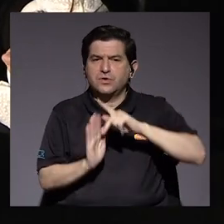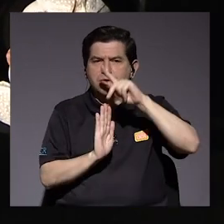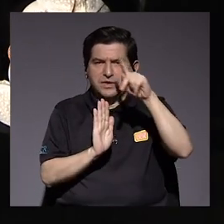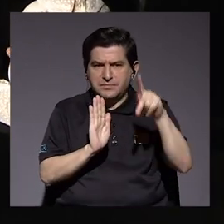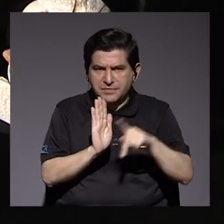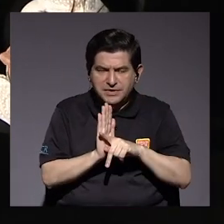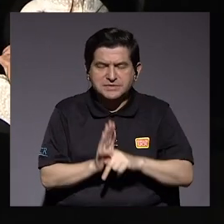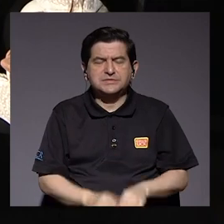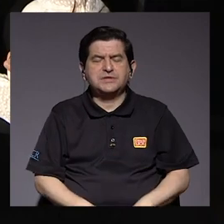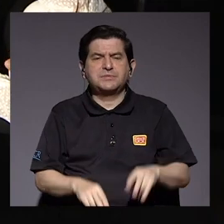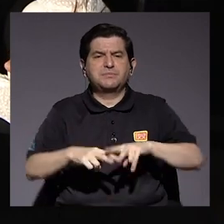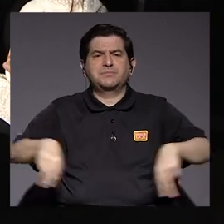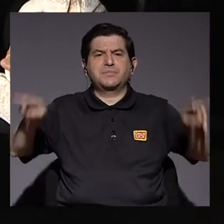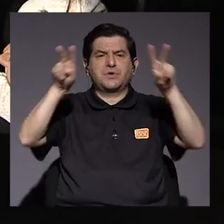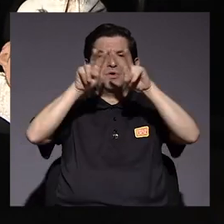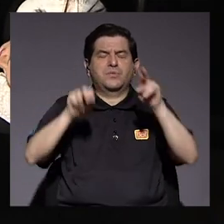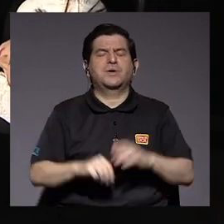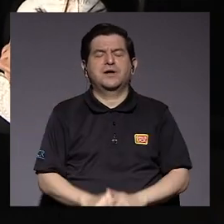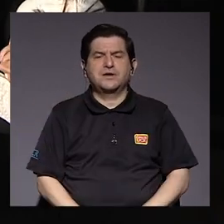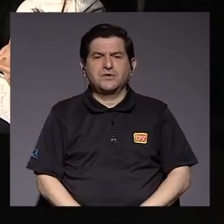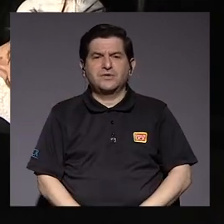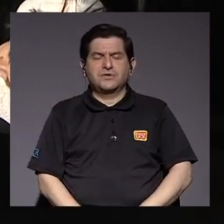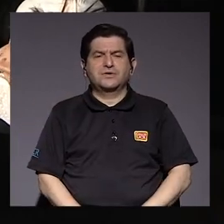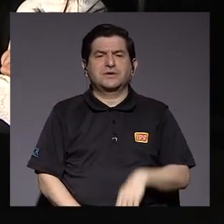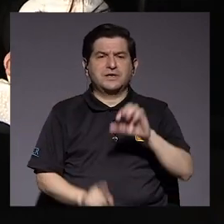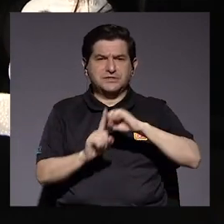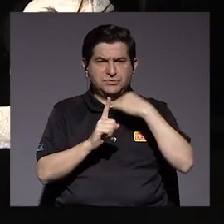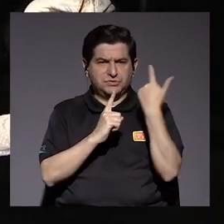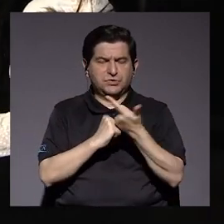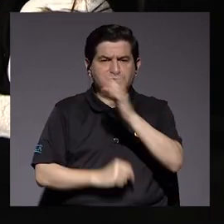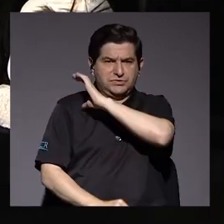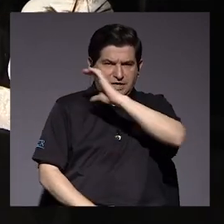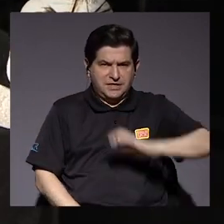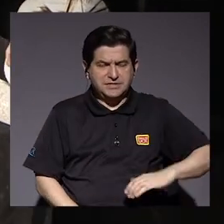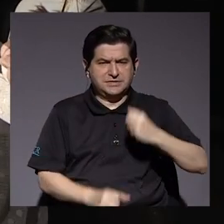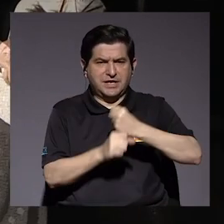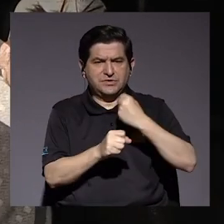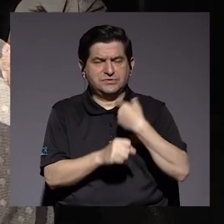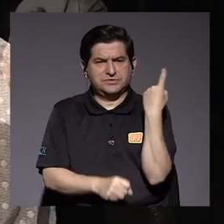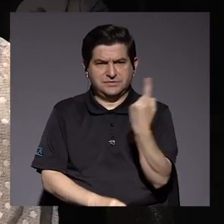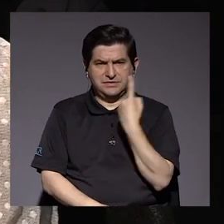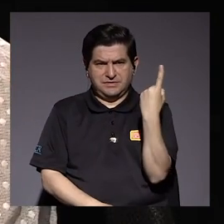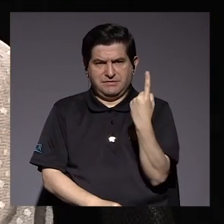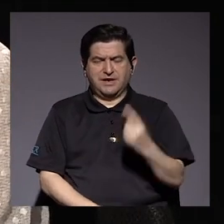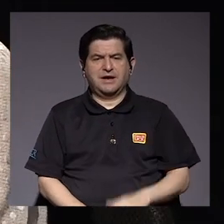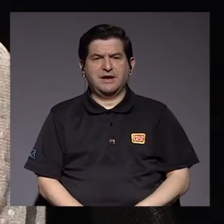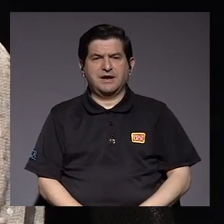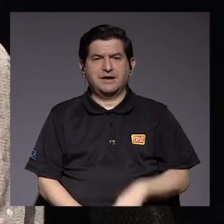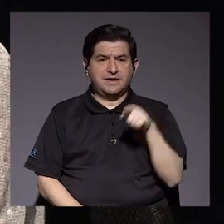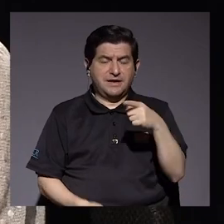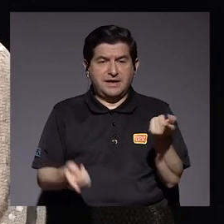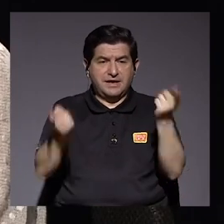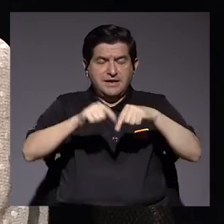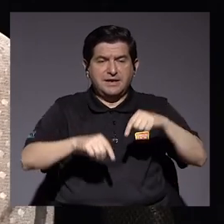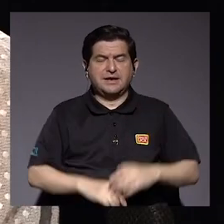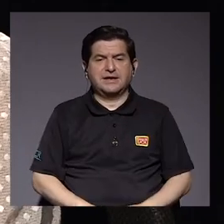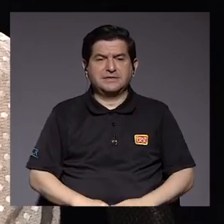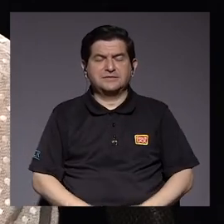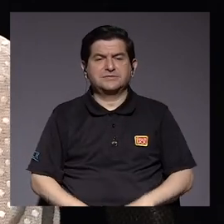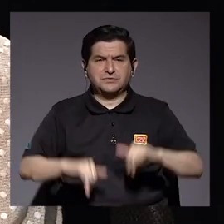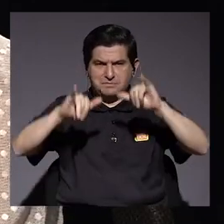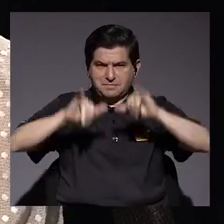nuestros valores, nuestra carta social cristiana. Por ejemplo, ha sido un aliado que hemos tenido que trabajar siempre debajo de la manga,